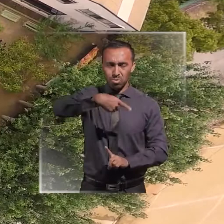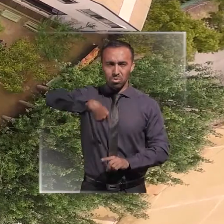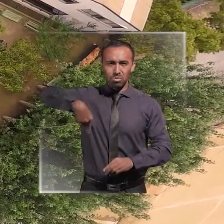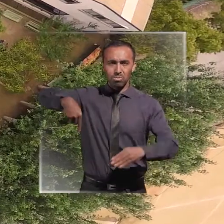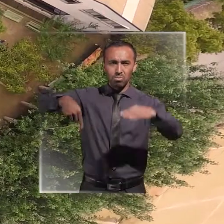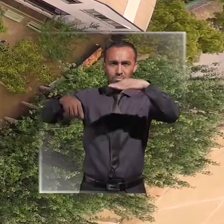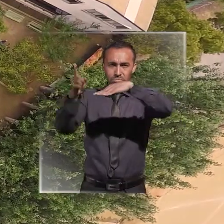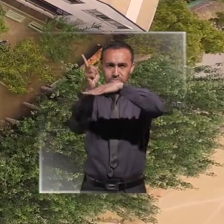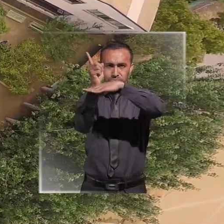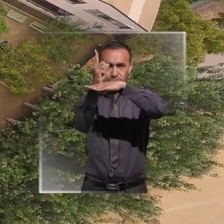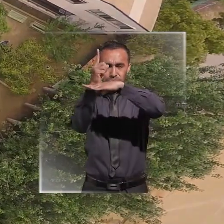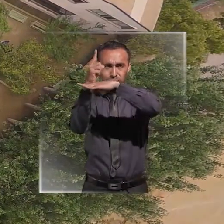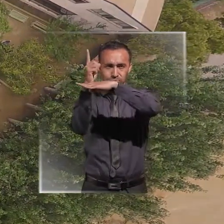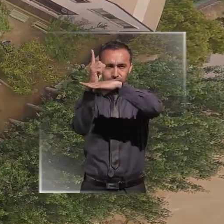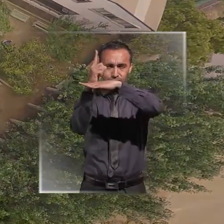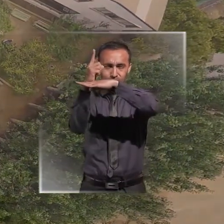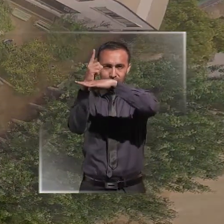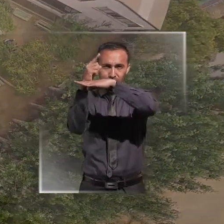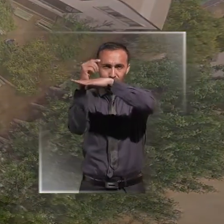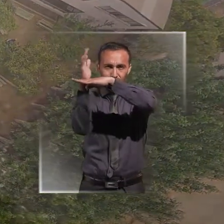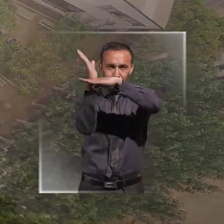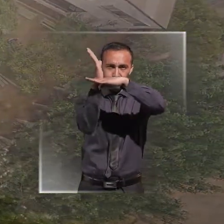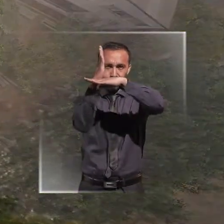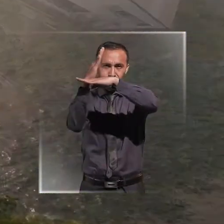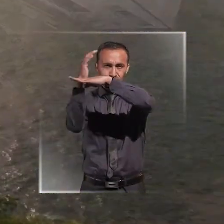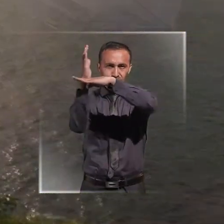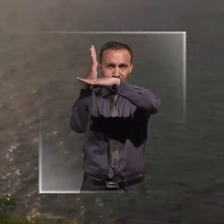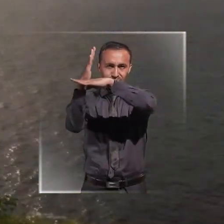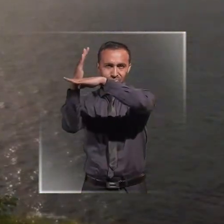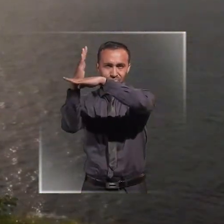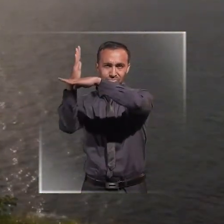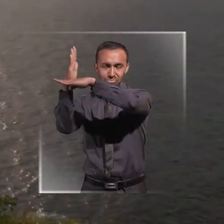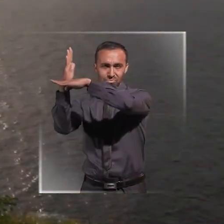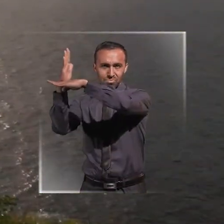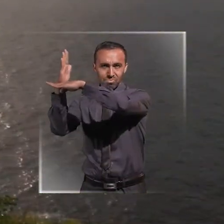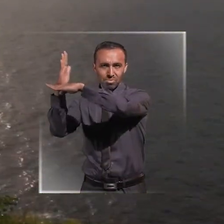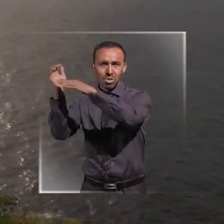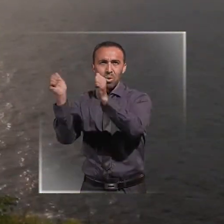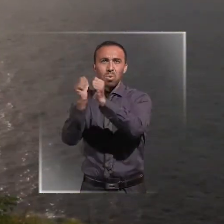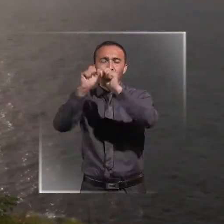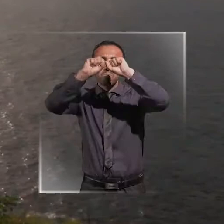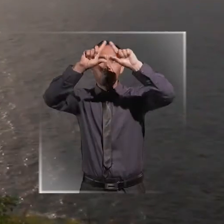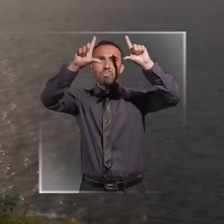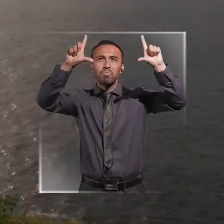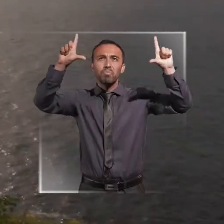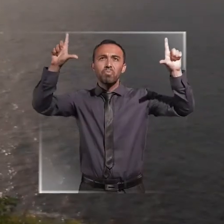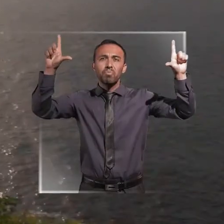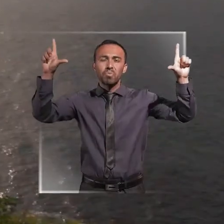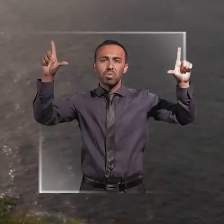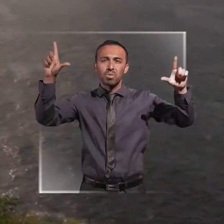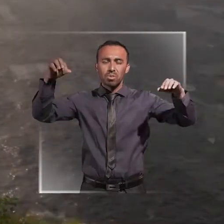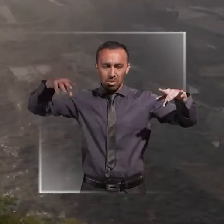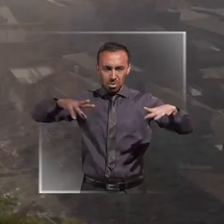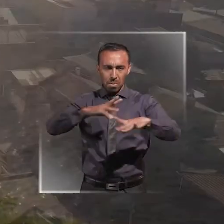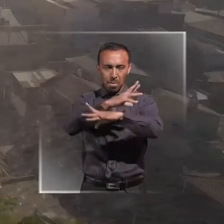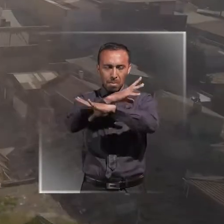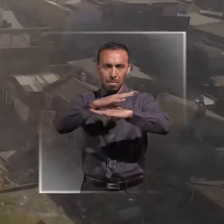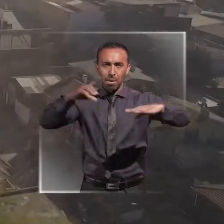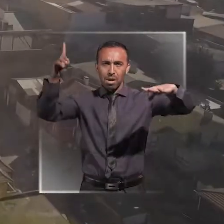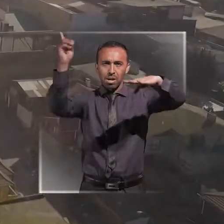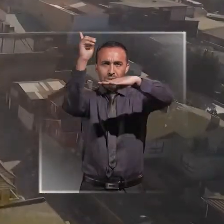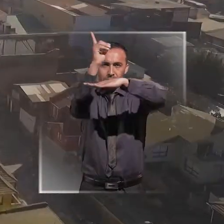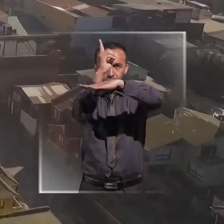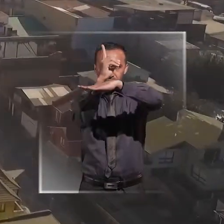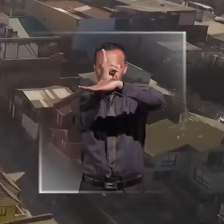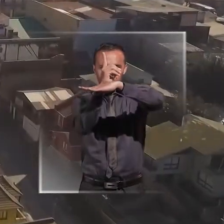Despeguemos a los cielos, despeguemos los despeguemos sol que se funde en el mar.